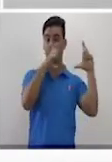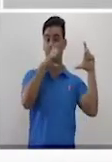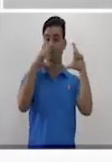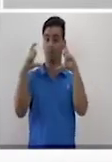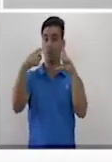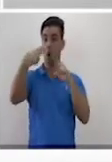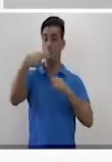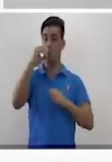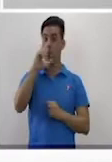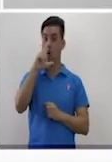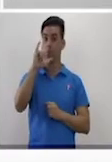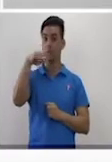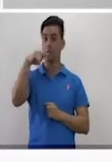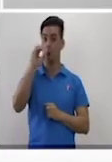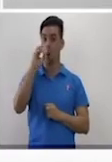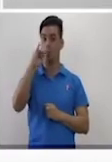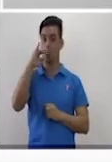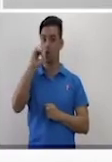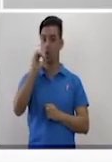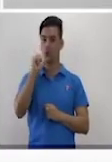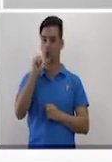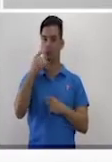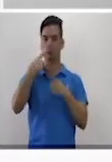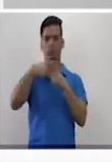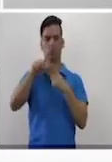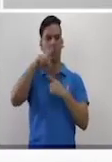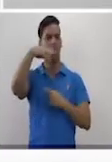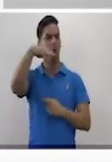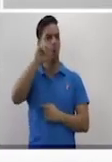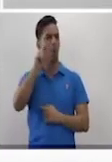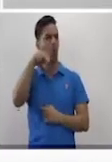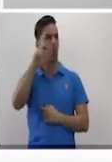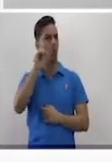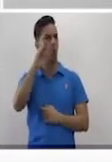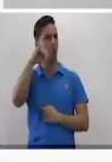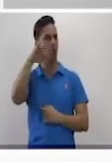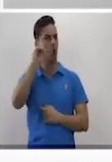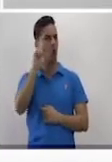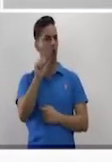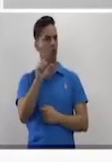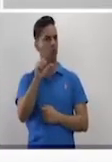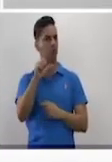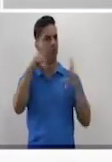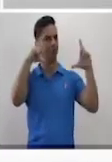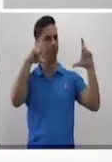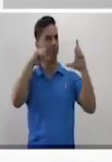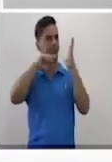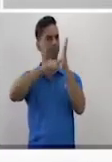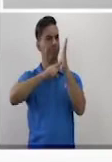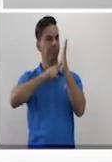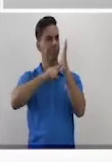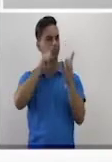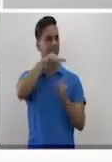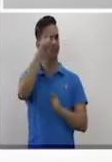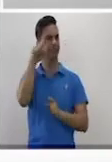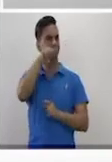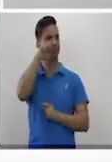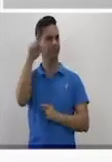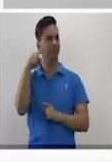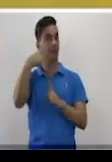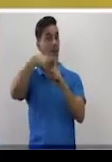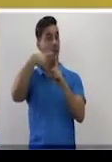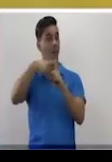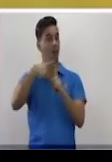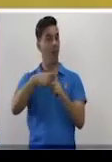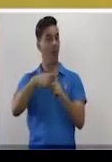sustracción, la multiplicación y división. El cálculo del valor numérico de estos polinomios. Y problemas que conduzcan a